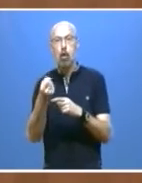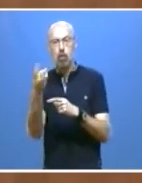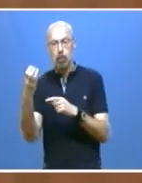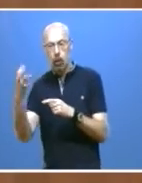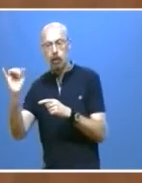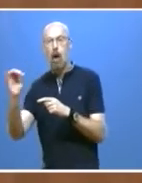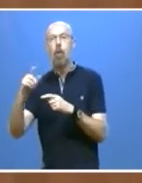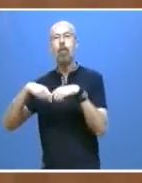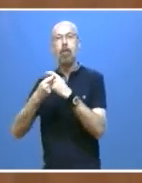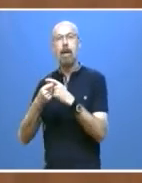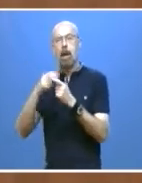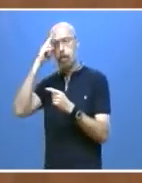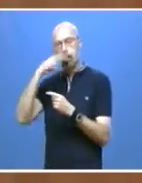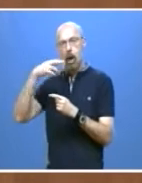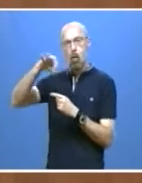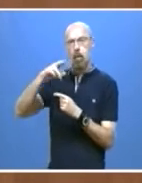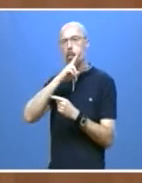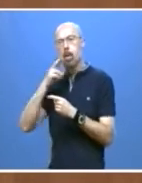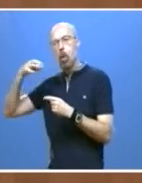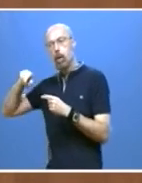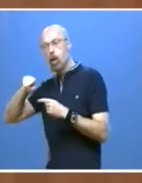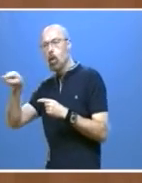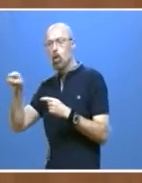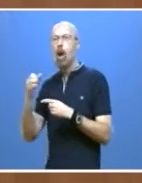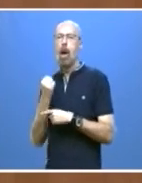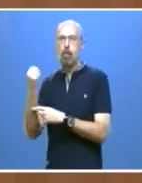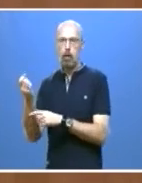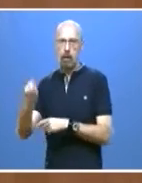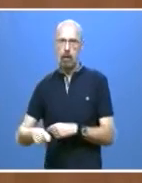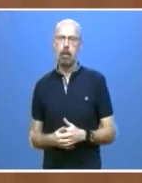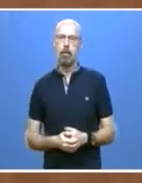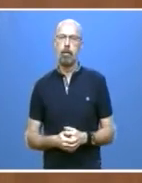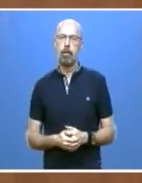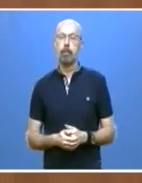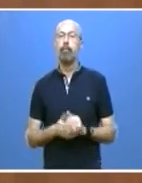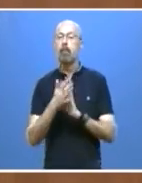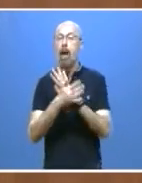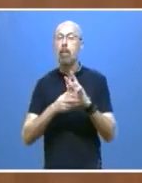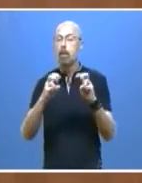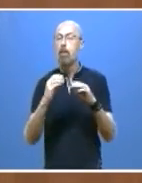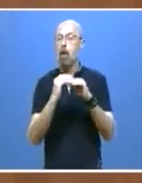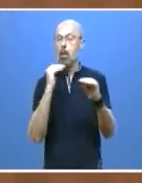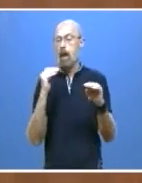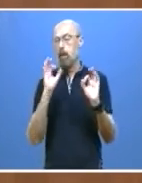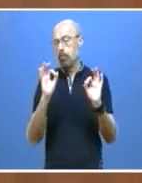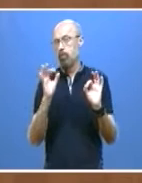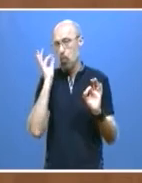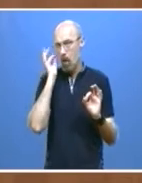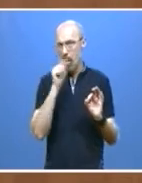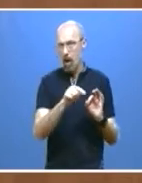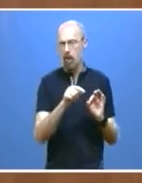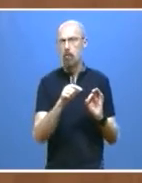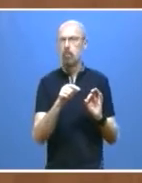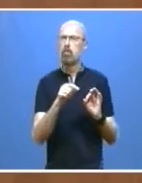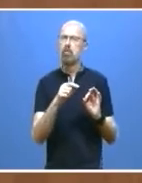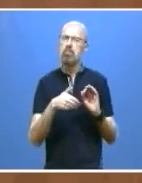monoparentales. Hablando de igualdad hablando de mujer pondremos en marcha un programa de retorno